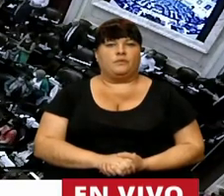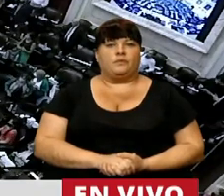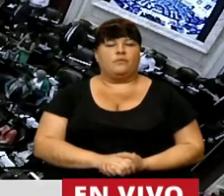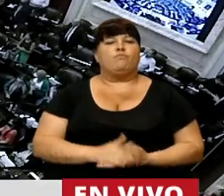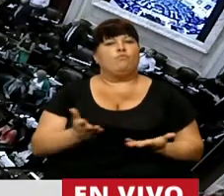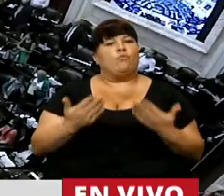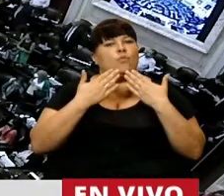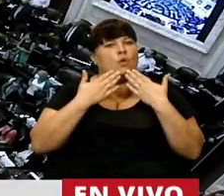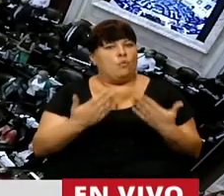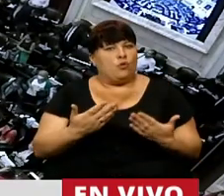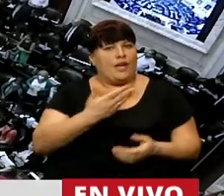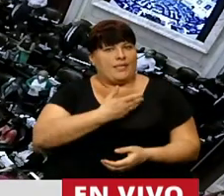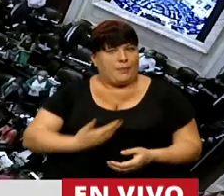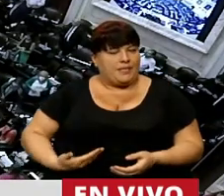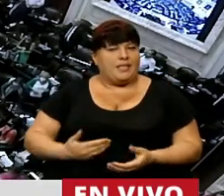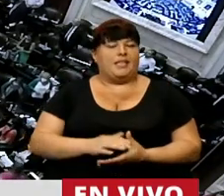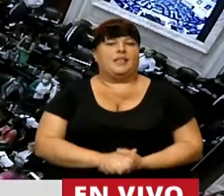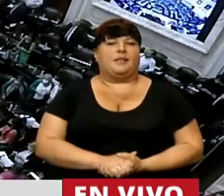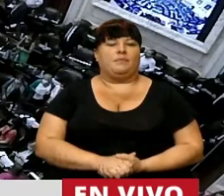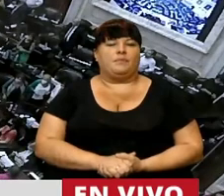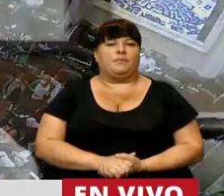Bueno, muchas gracias, Presidente.